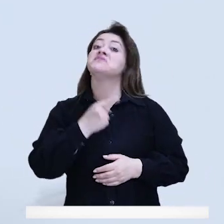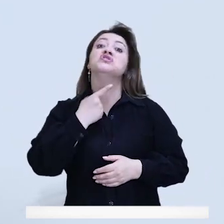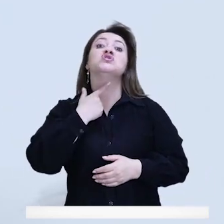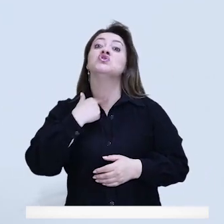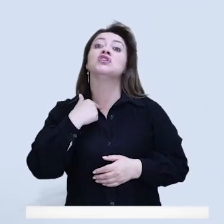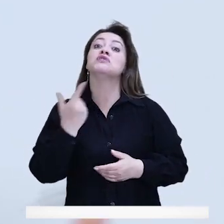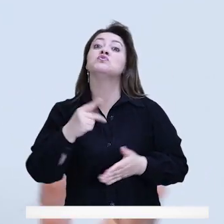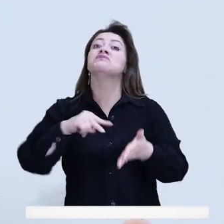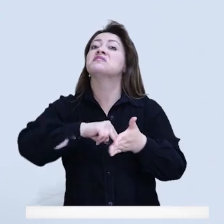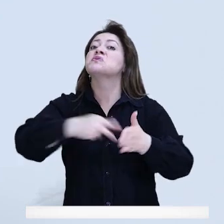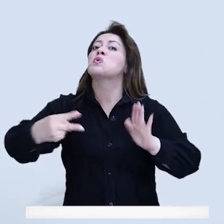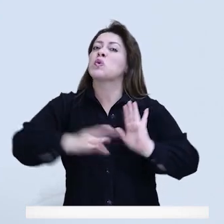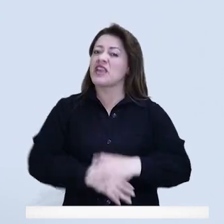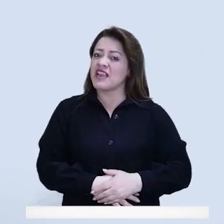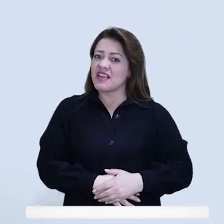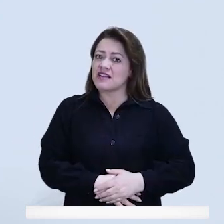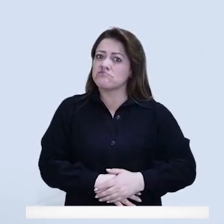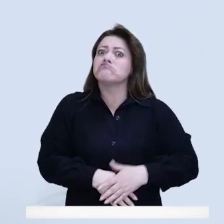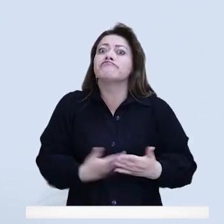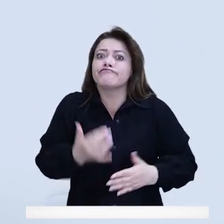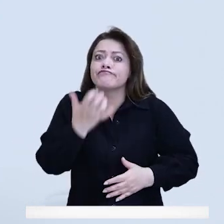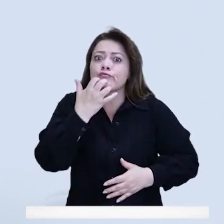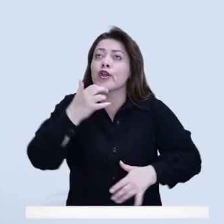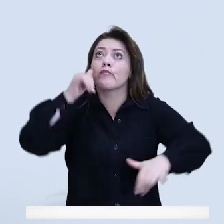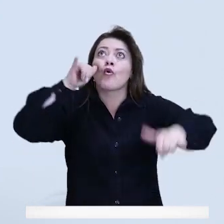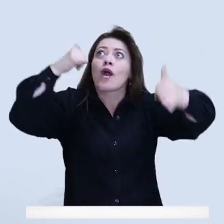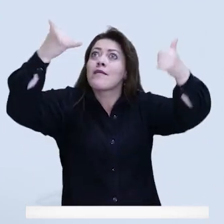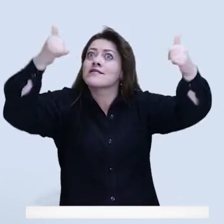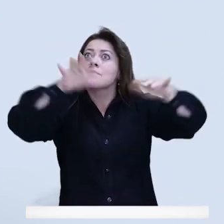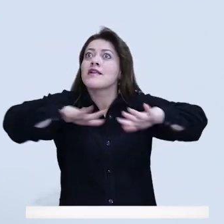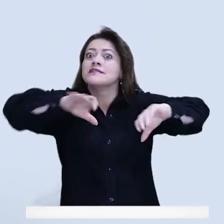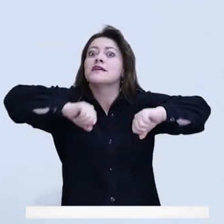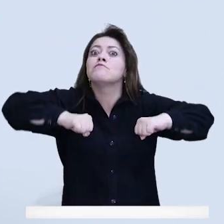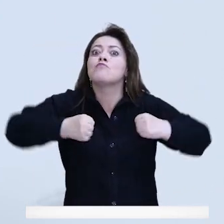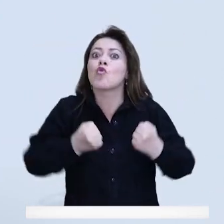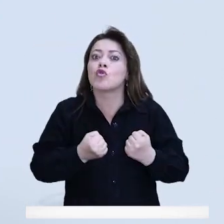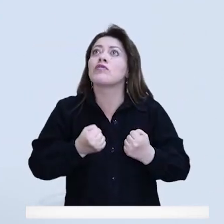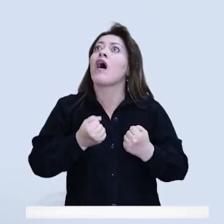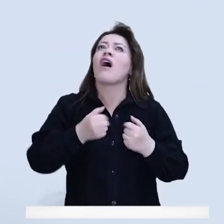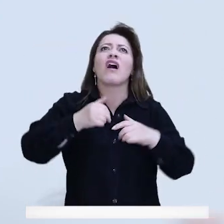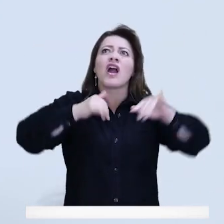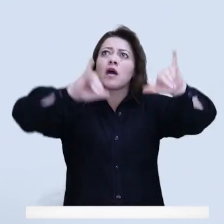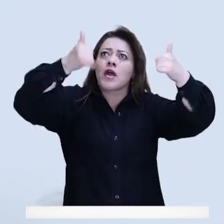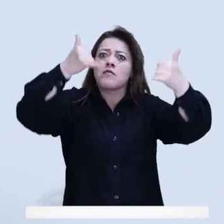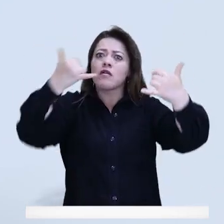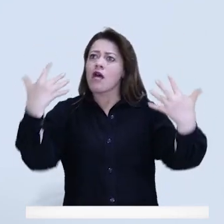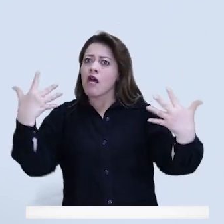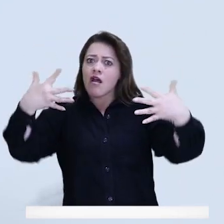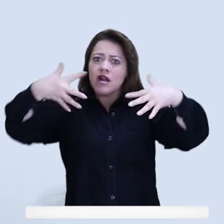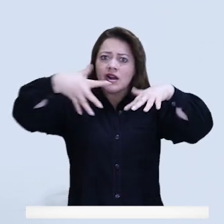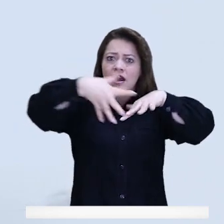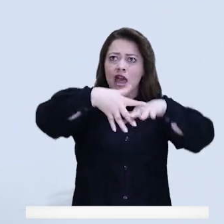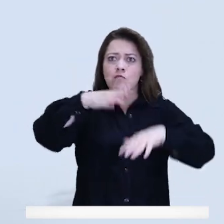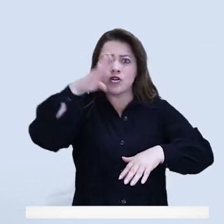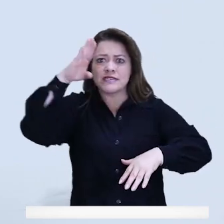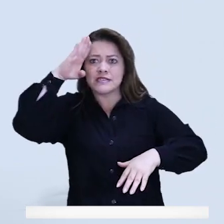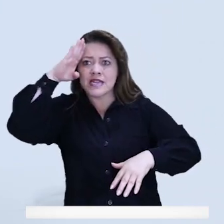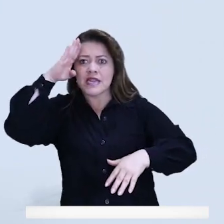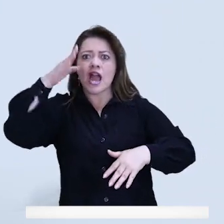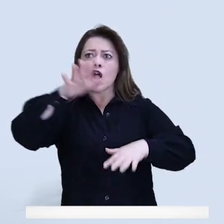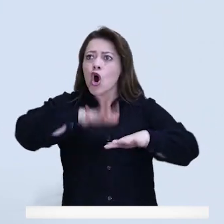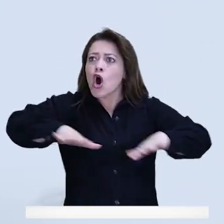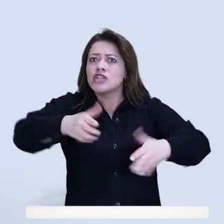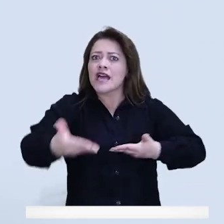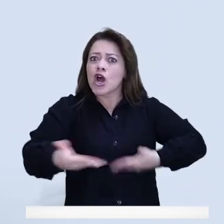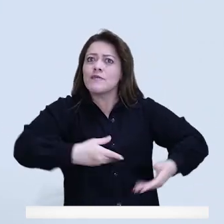la tecnología, que me parece muy importante. Cuando nosotros vamos a ver cuántas cámaras en Bogotá hay enlazadas con todas las